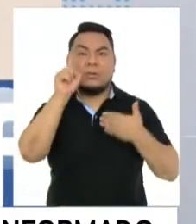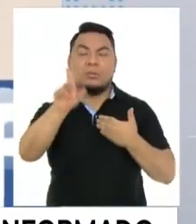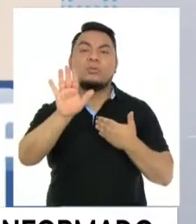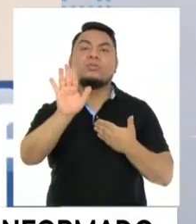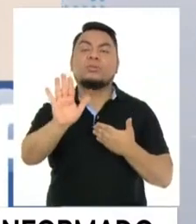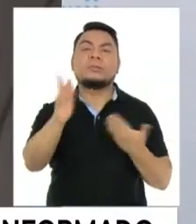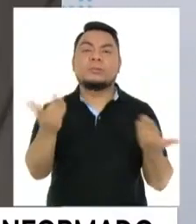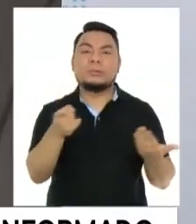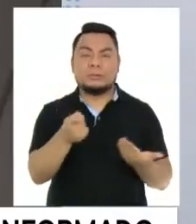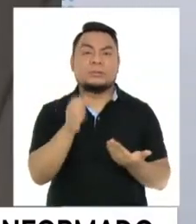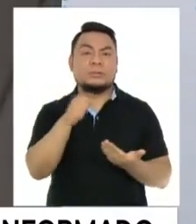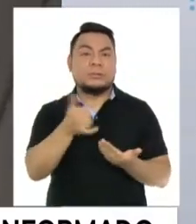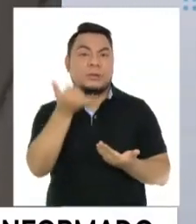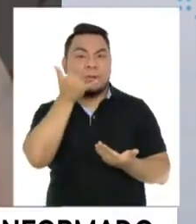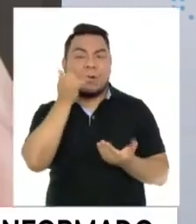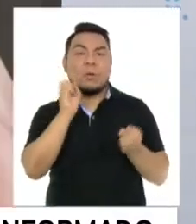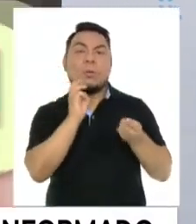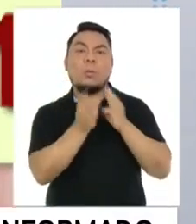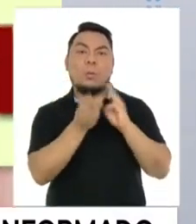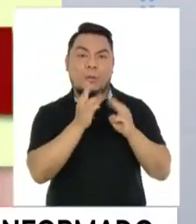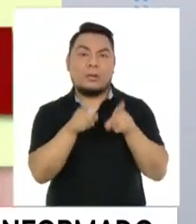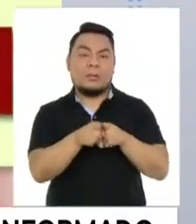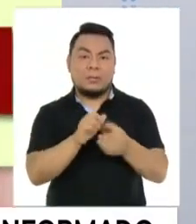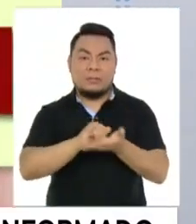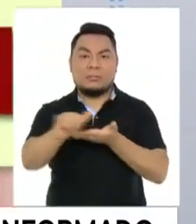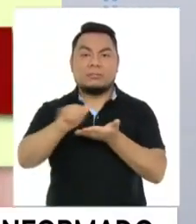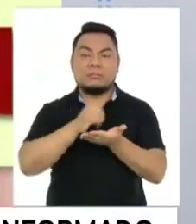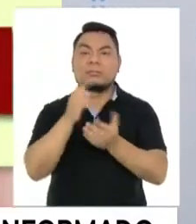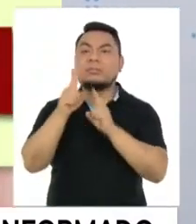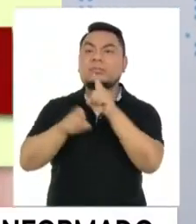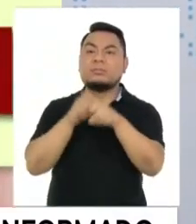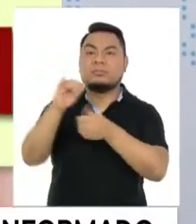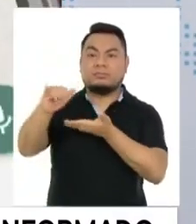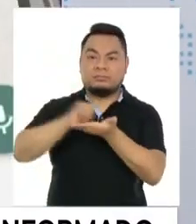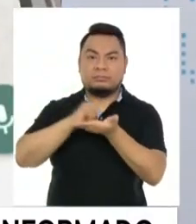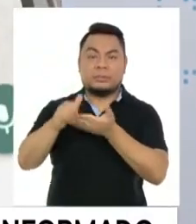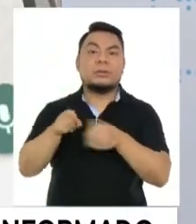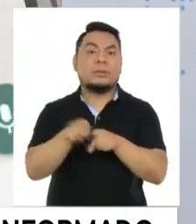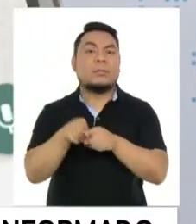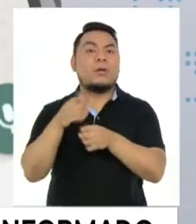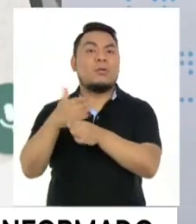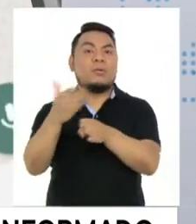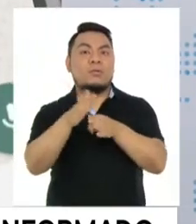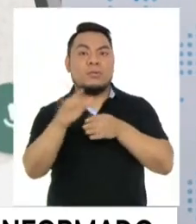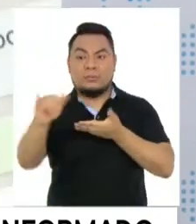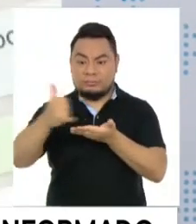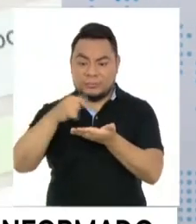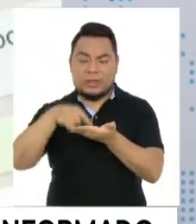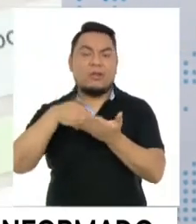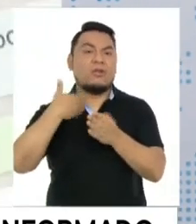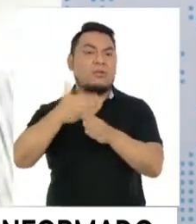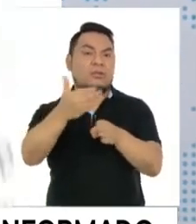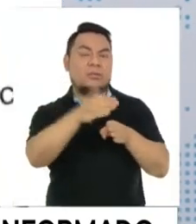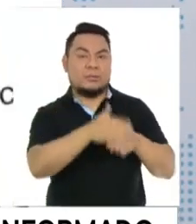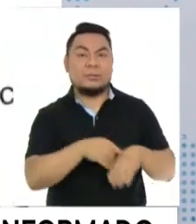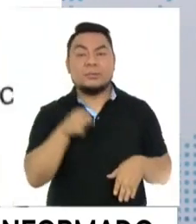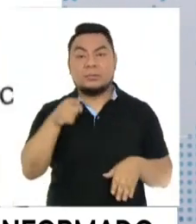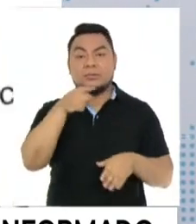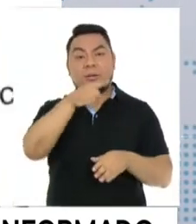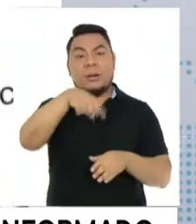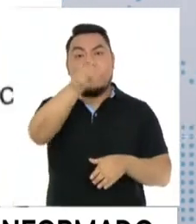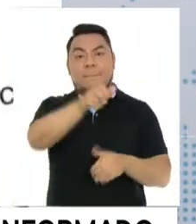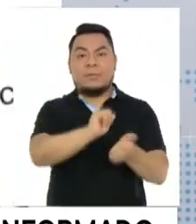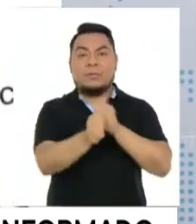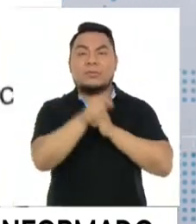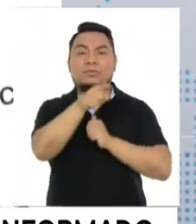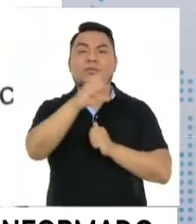su celular o WhatsApp hacer las consultas y también compartirlas, ¿no? Porque, claro, uno baja, por ejemplo, la hoja de vida